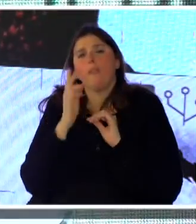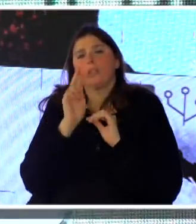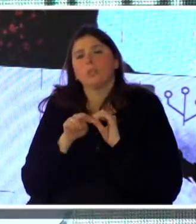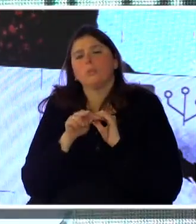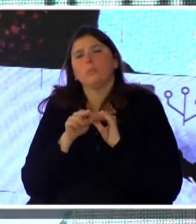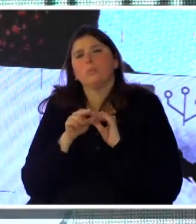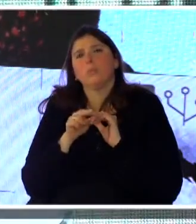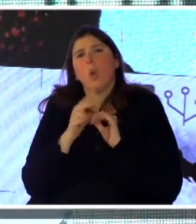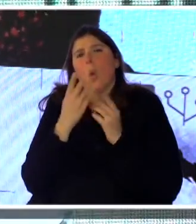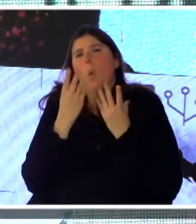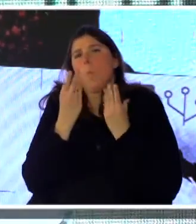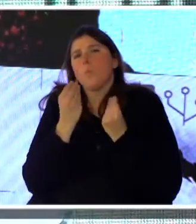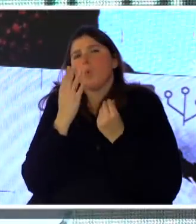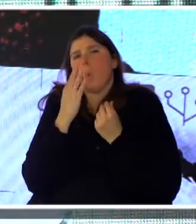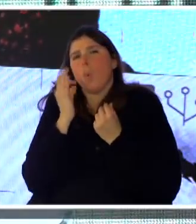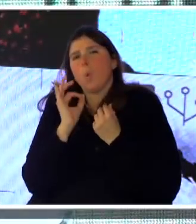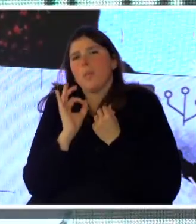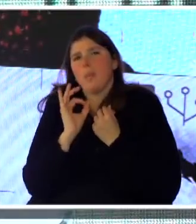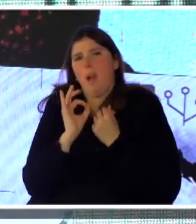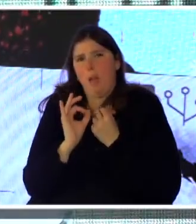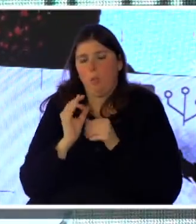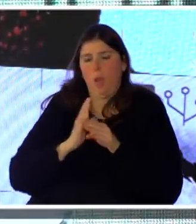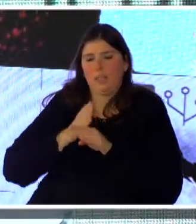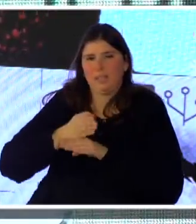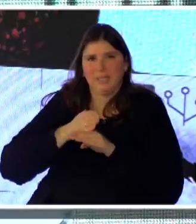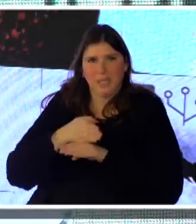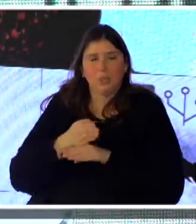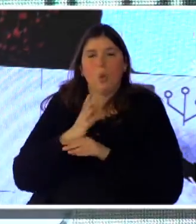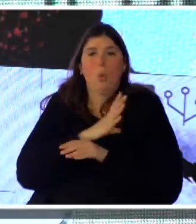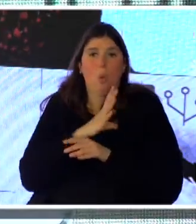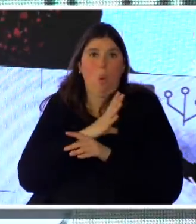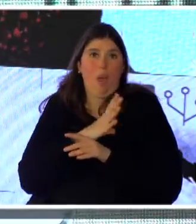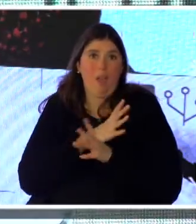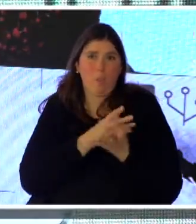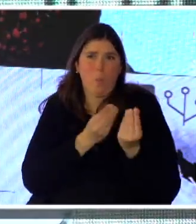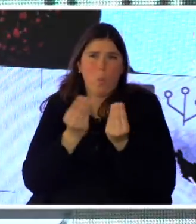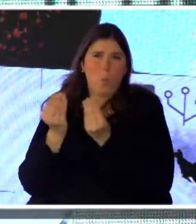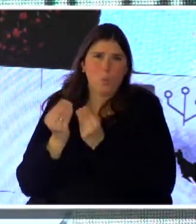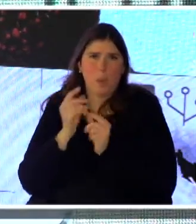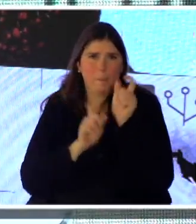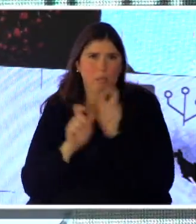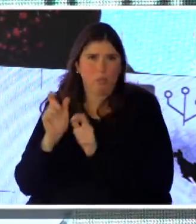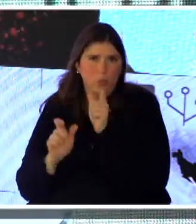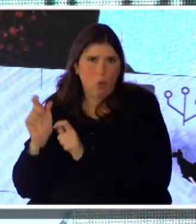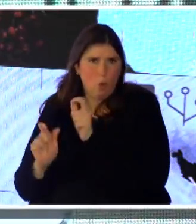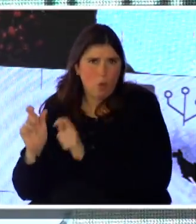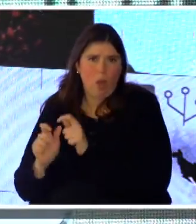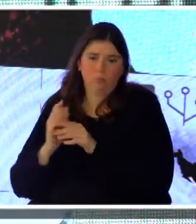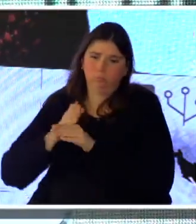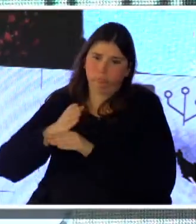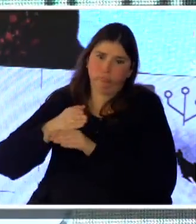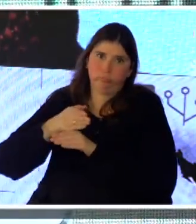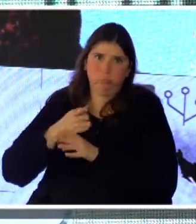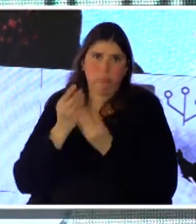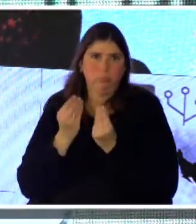mucho cuidado en lo que es el acceso, los picos de acceso al sitio. Estamos trabajando en lo que